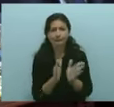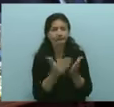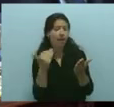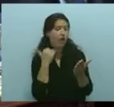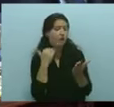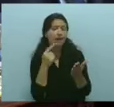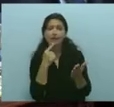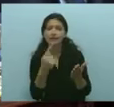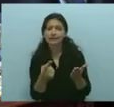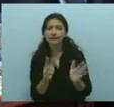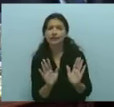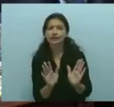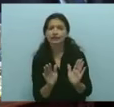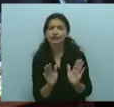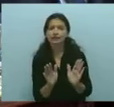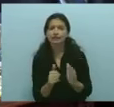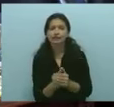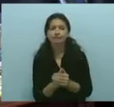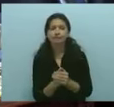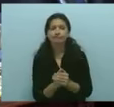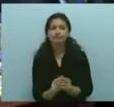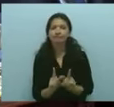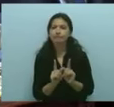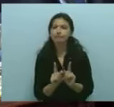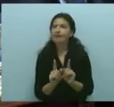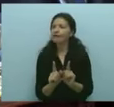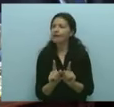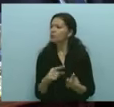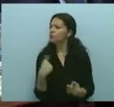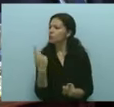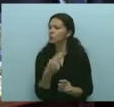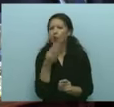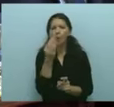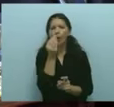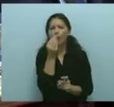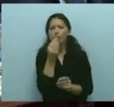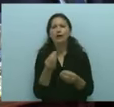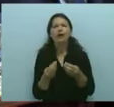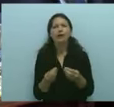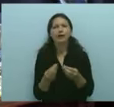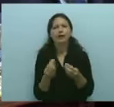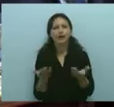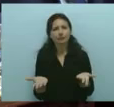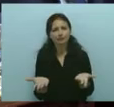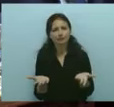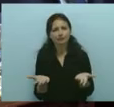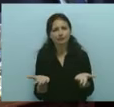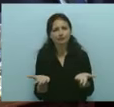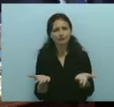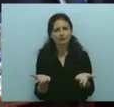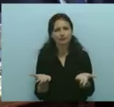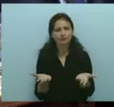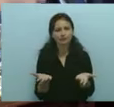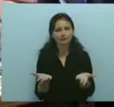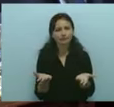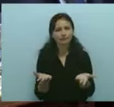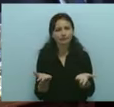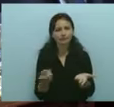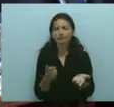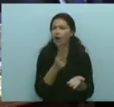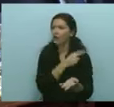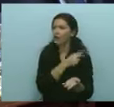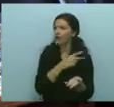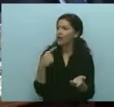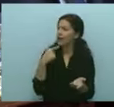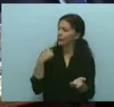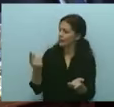mujer le dice, y mientras tanto, ¿qué vamos a comer? La respuesta del coronel es muy poética, los invito a